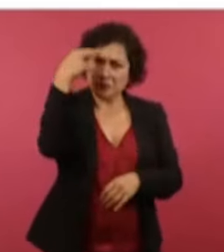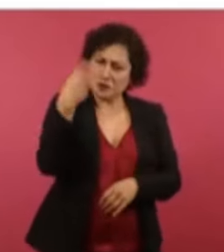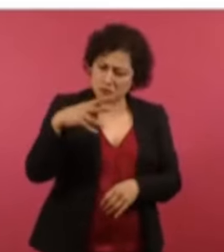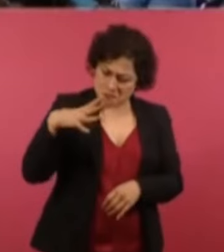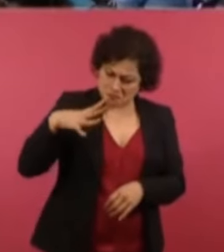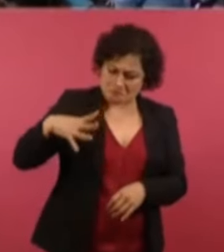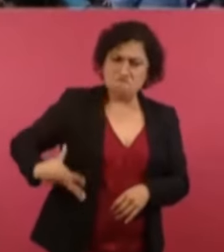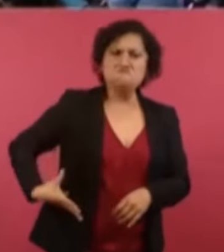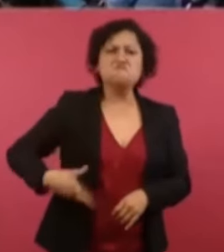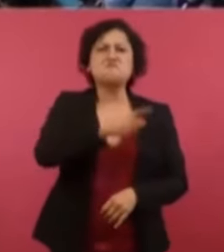ya, vámonos a asayunar.